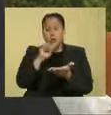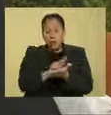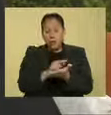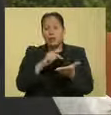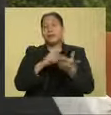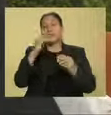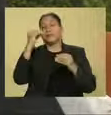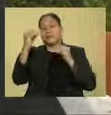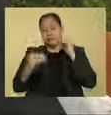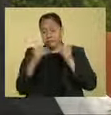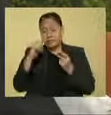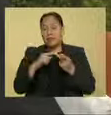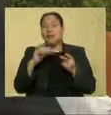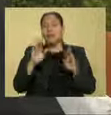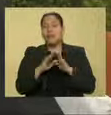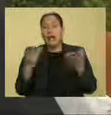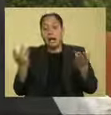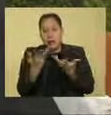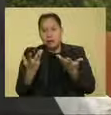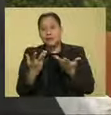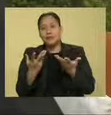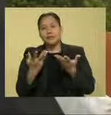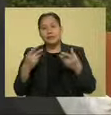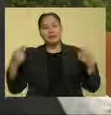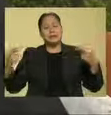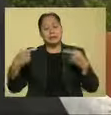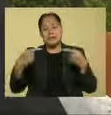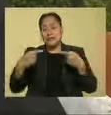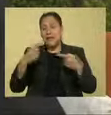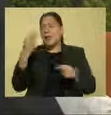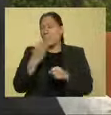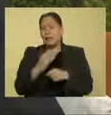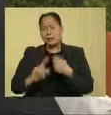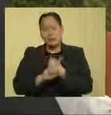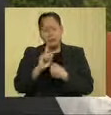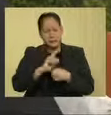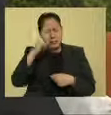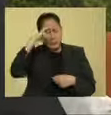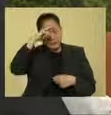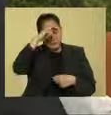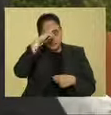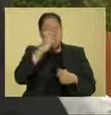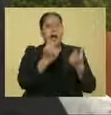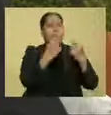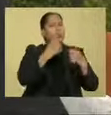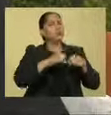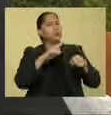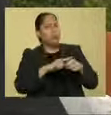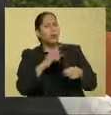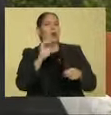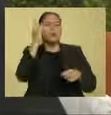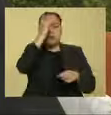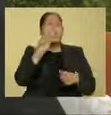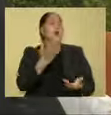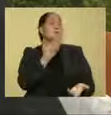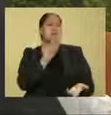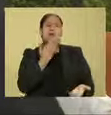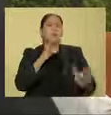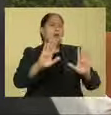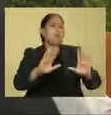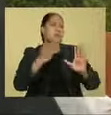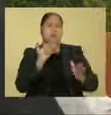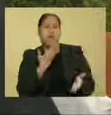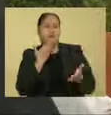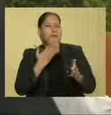en los términos prácticos, está en franca crisis, aunque muchos sociólogos y psicólogos insisten que esto no es así.